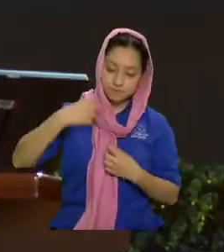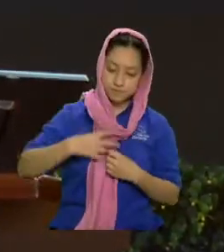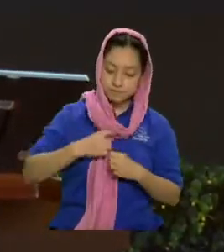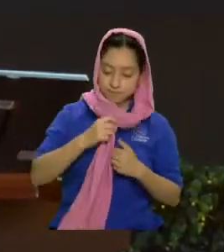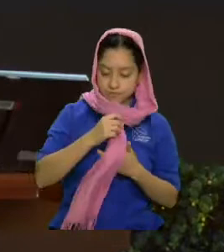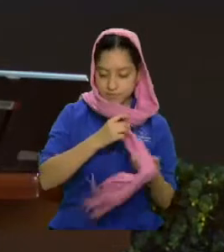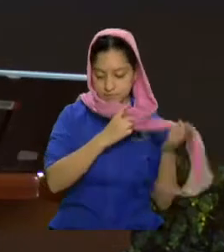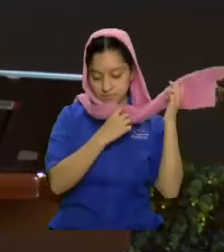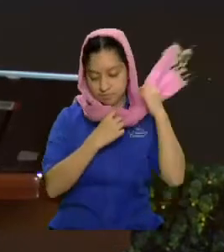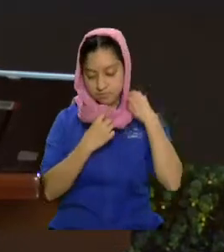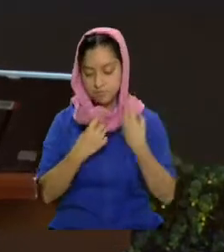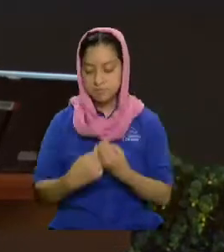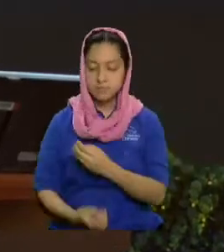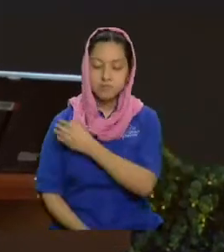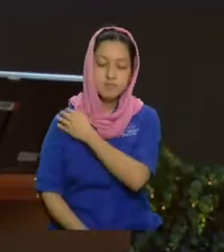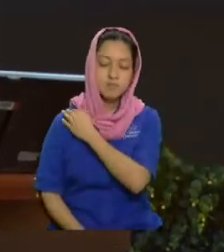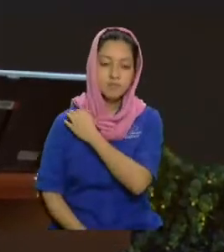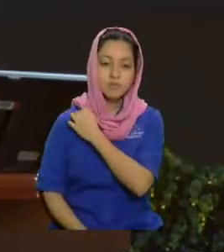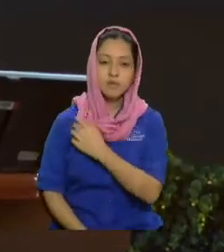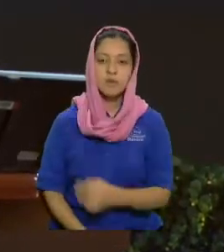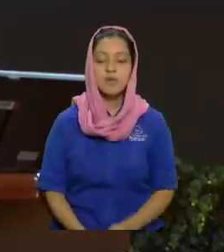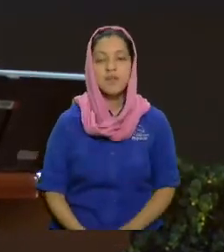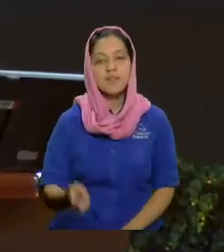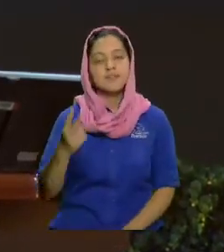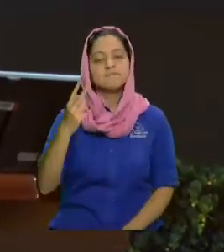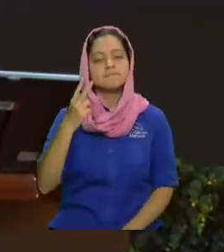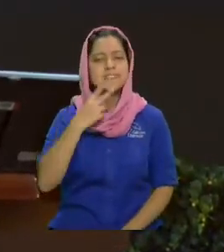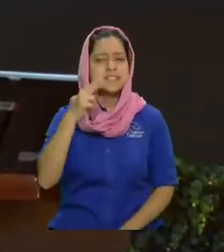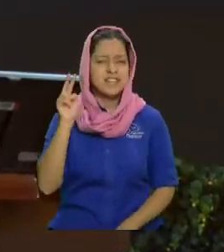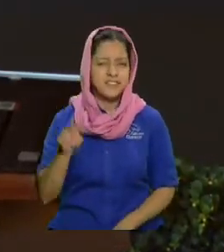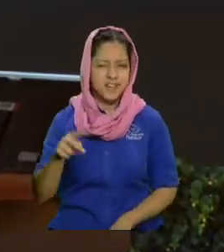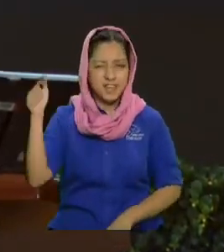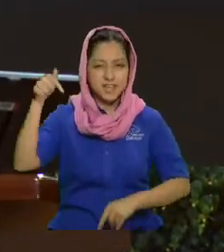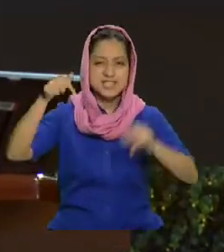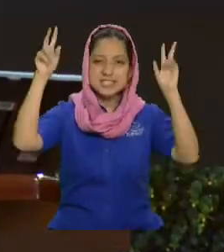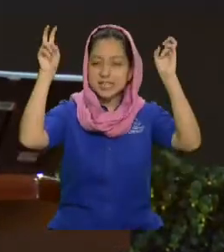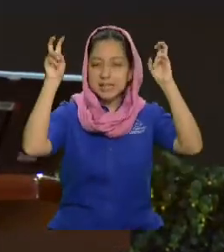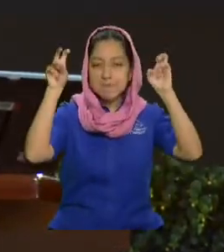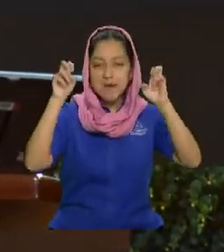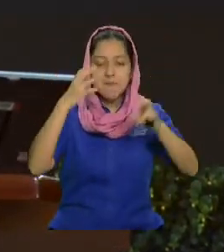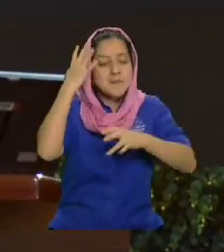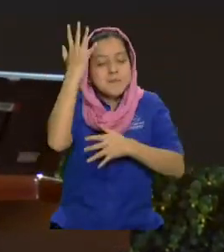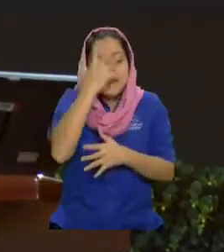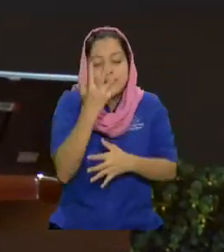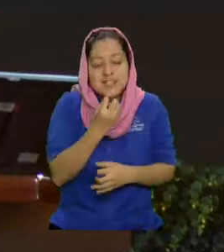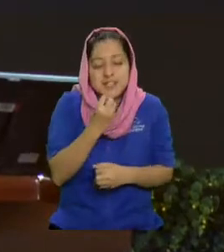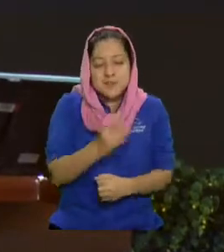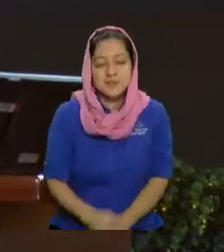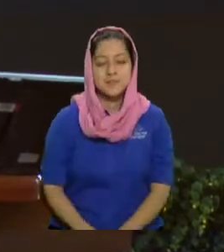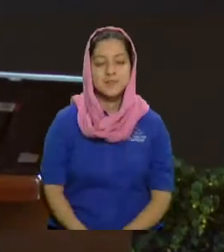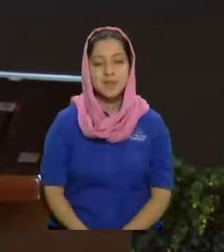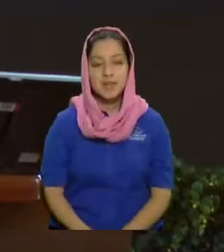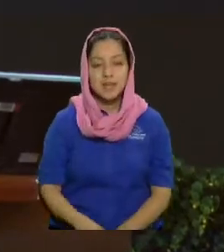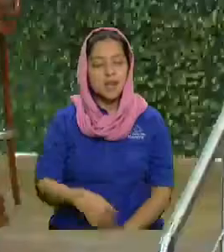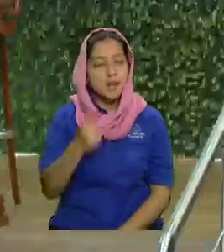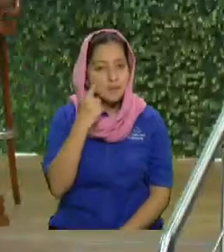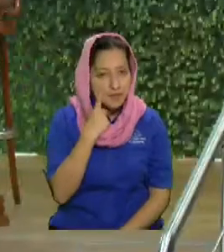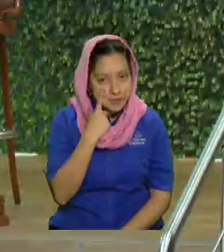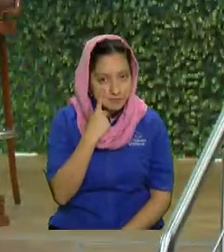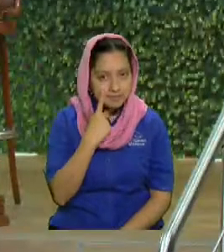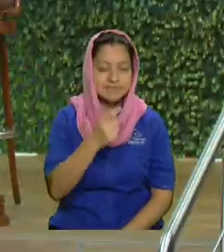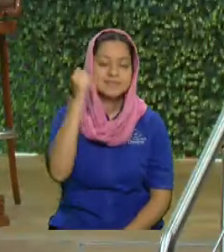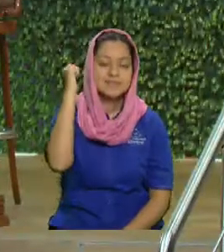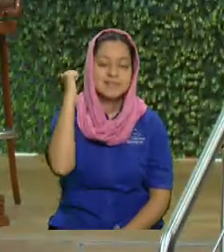extraordinario, hermano. Realmente, mire, cada quien habla